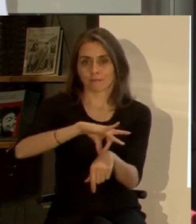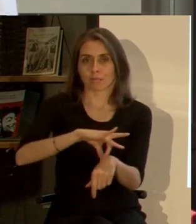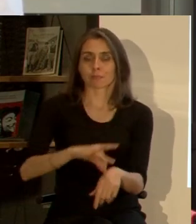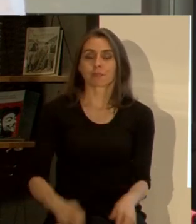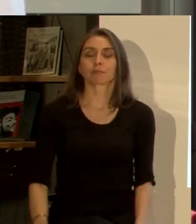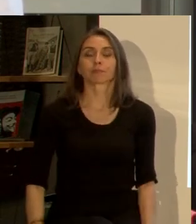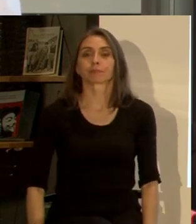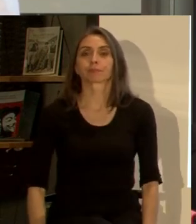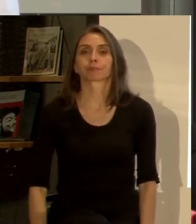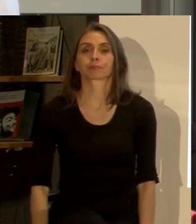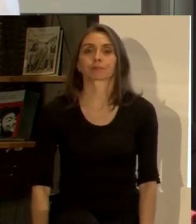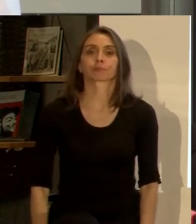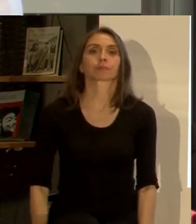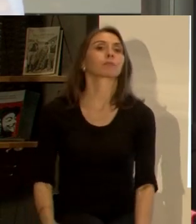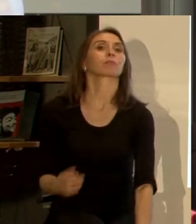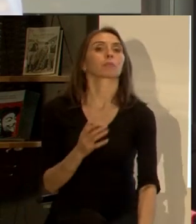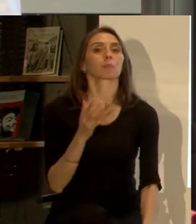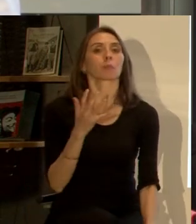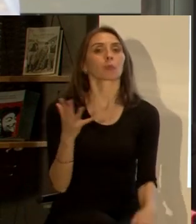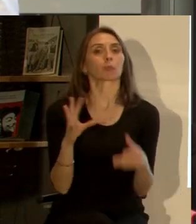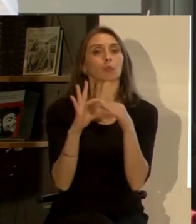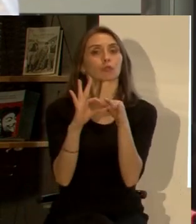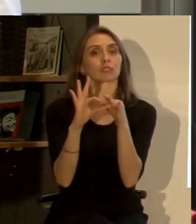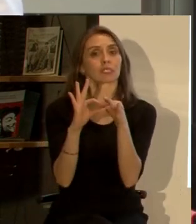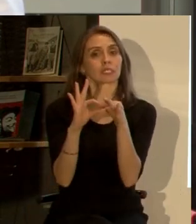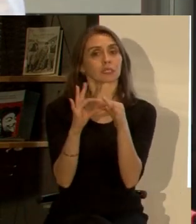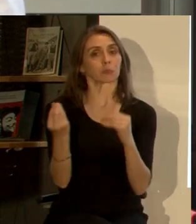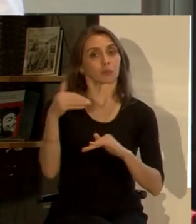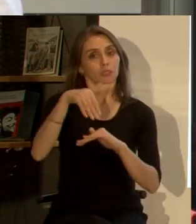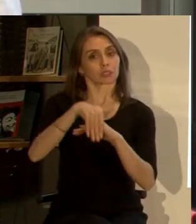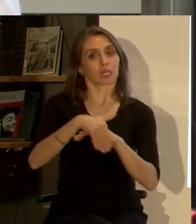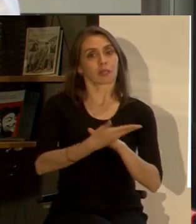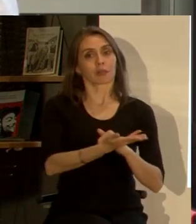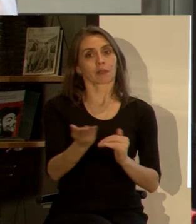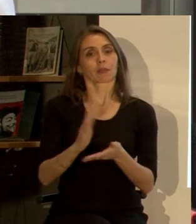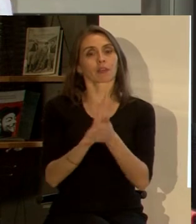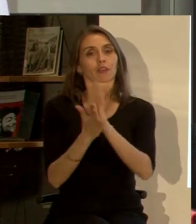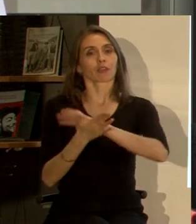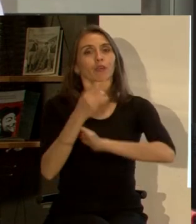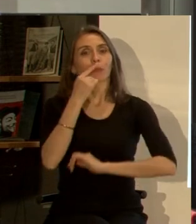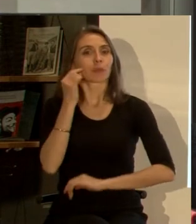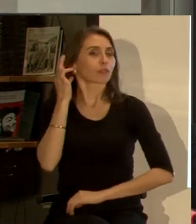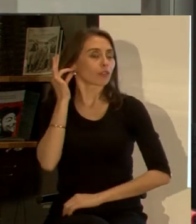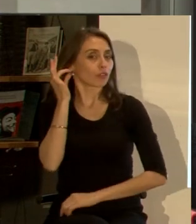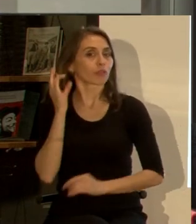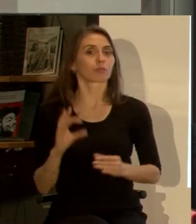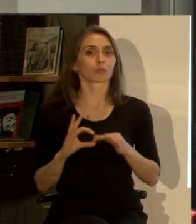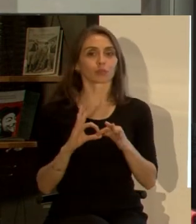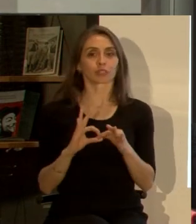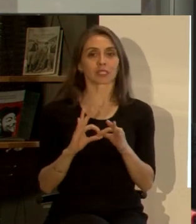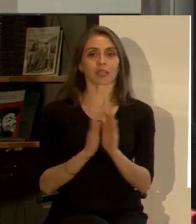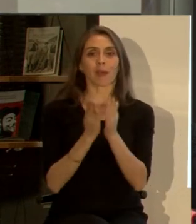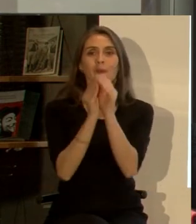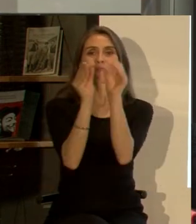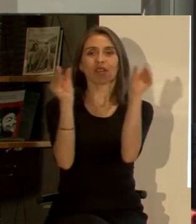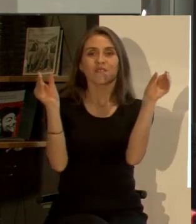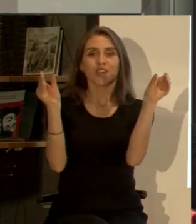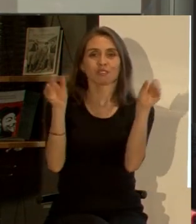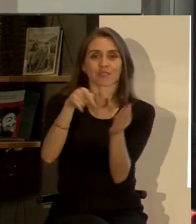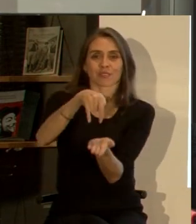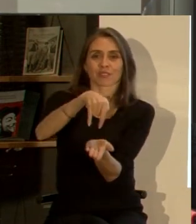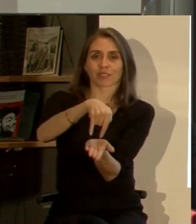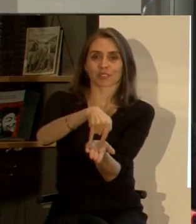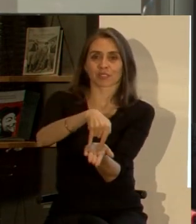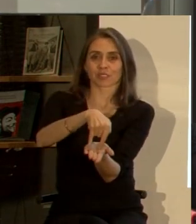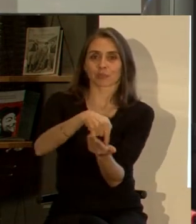bueno muchas gracias y buenas tardes a todos y todas agradezco también a la biblioteca del congreso